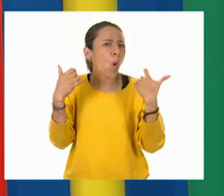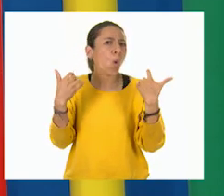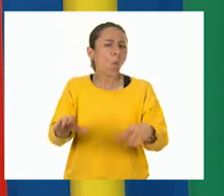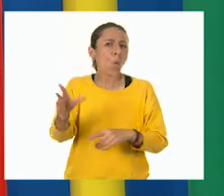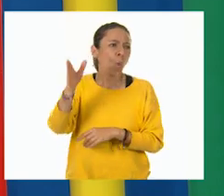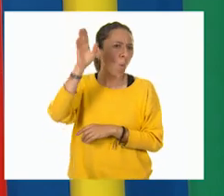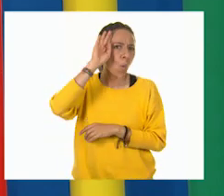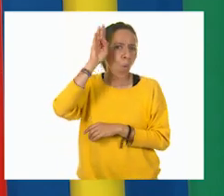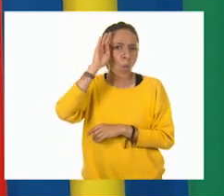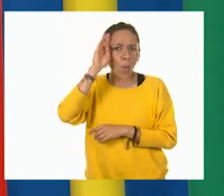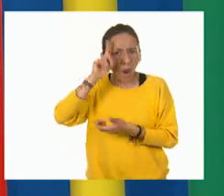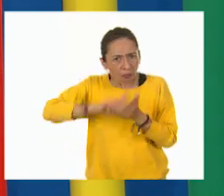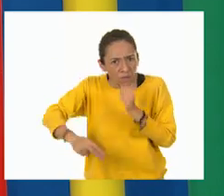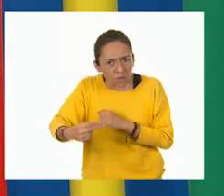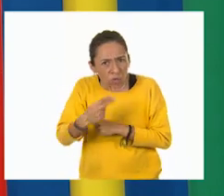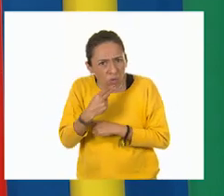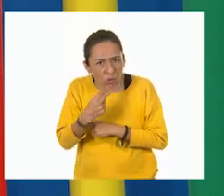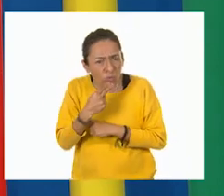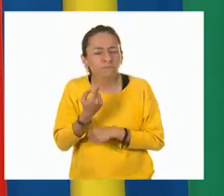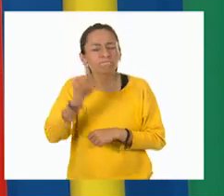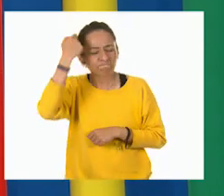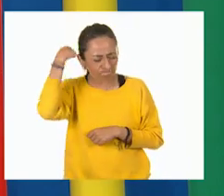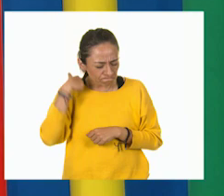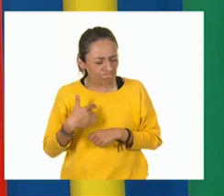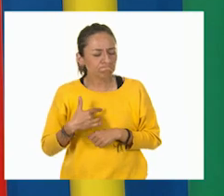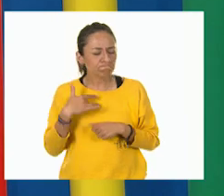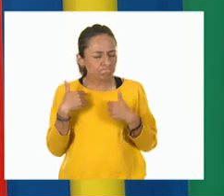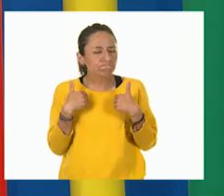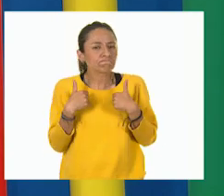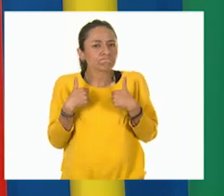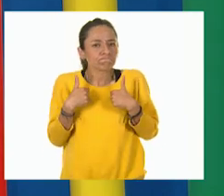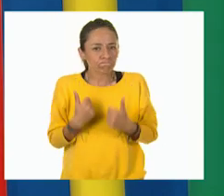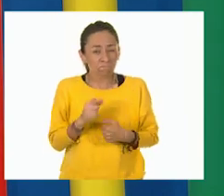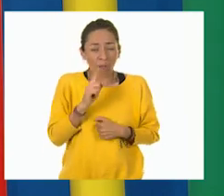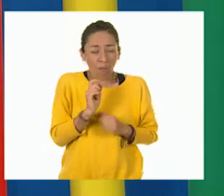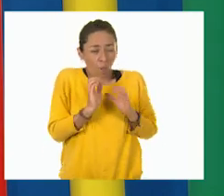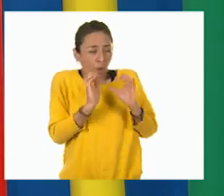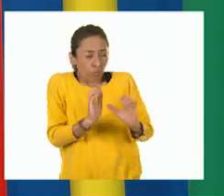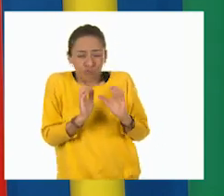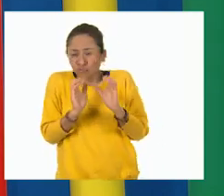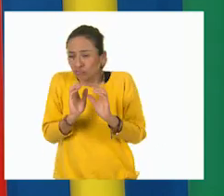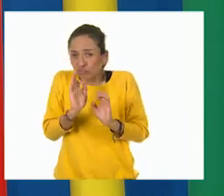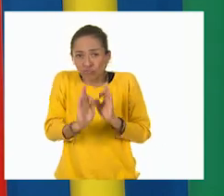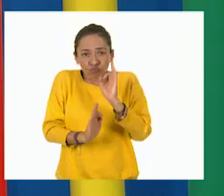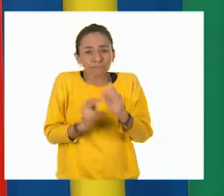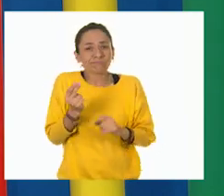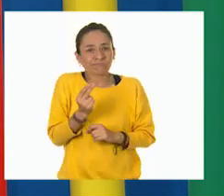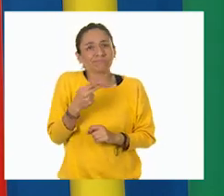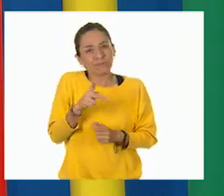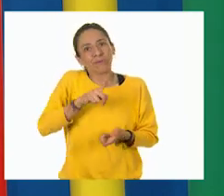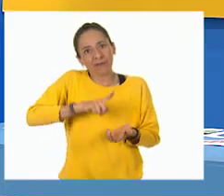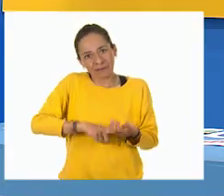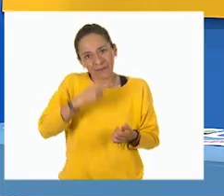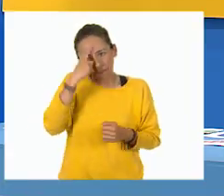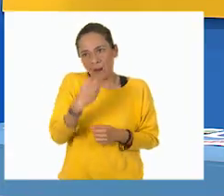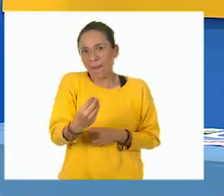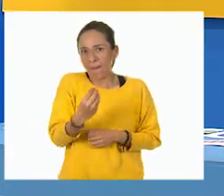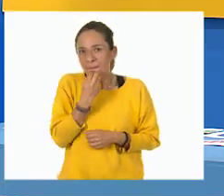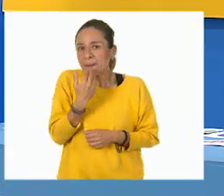entonces, esto me hace más consciente de que hay que cuidar mucho más el agua, pero también incluirla en nuestra dieta diaria.